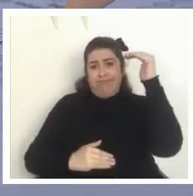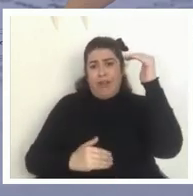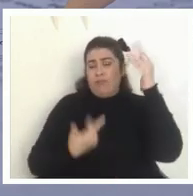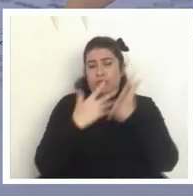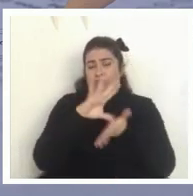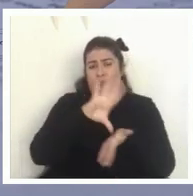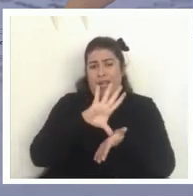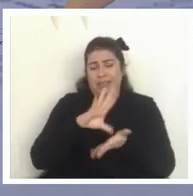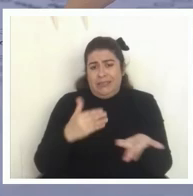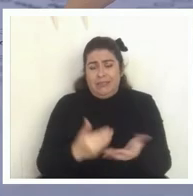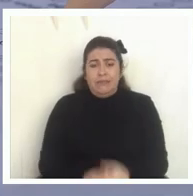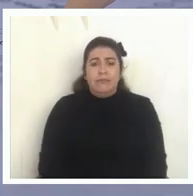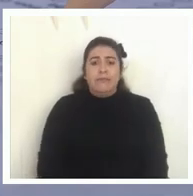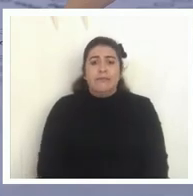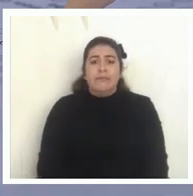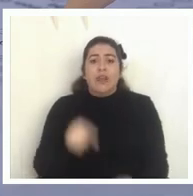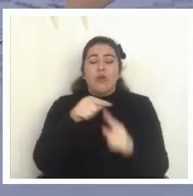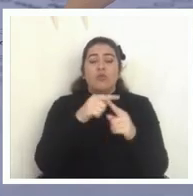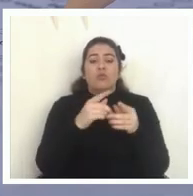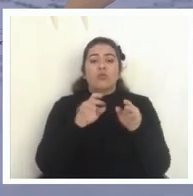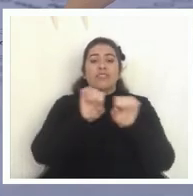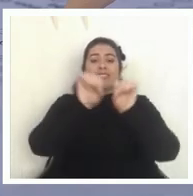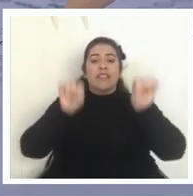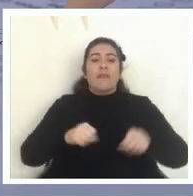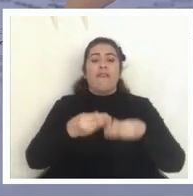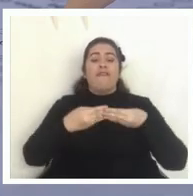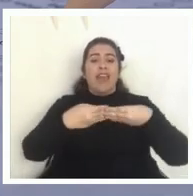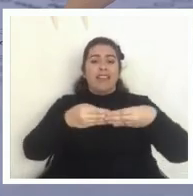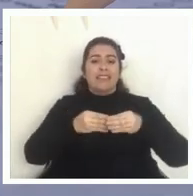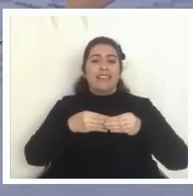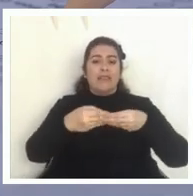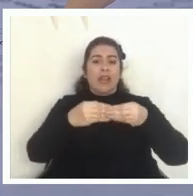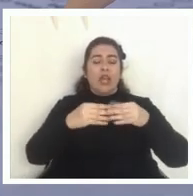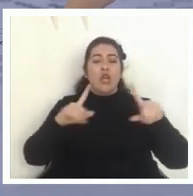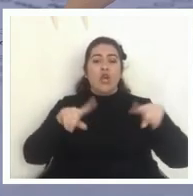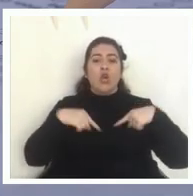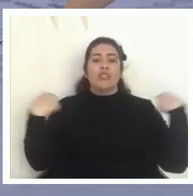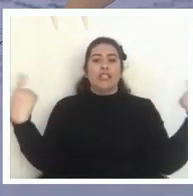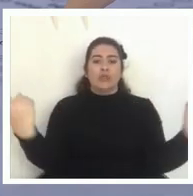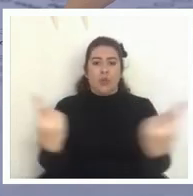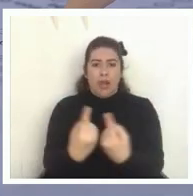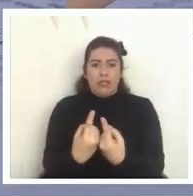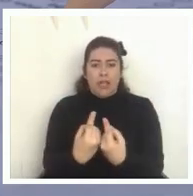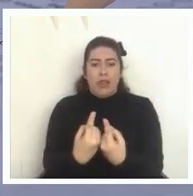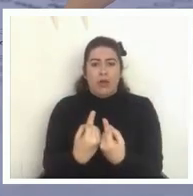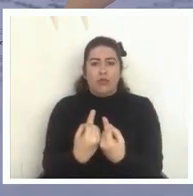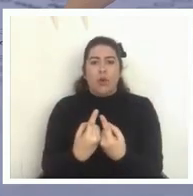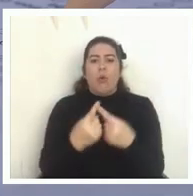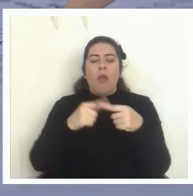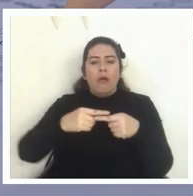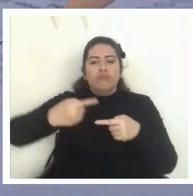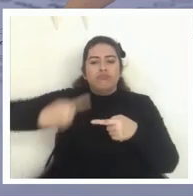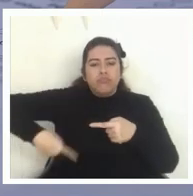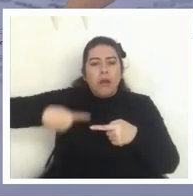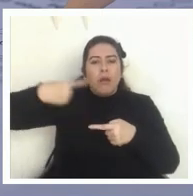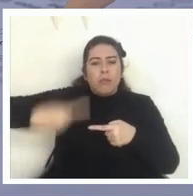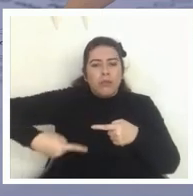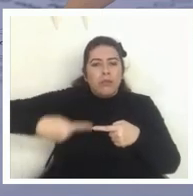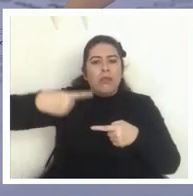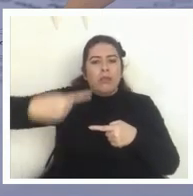creo que tiene que ser un sistema flexible y descontextualizado y contextualizado perdón en qué sentido que sea menos mecánico que el de hoy día hoy día es